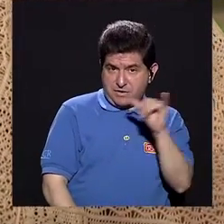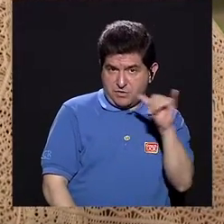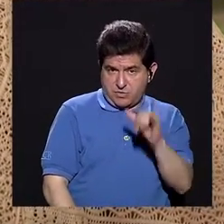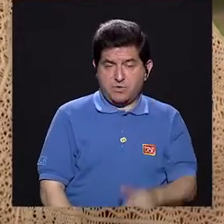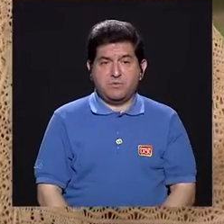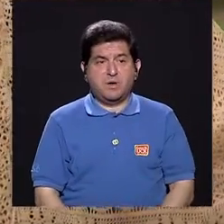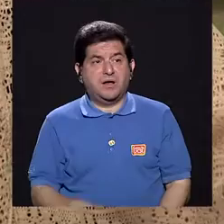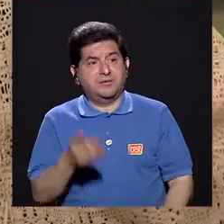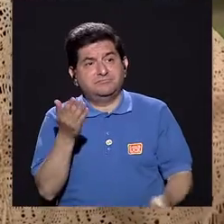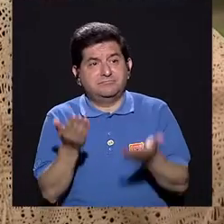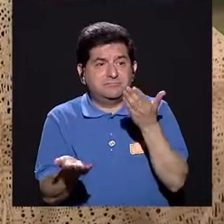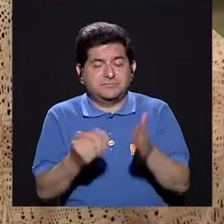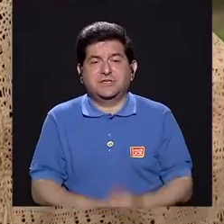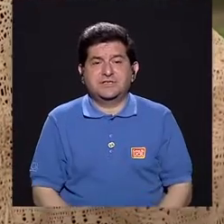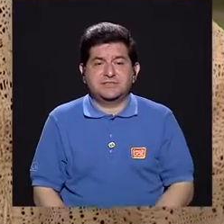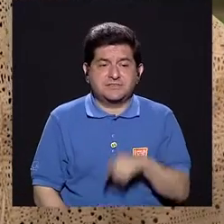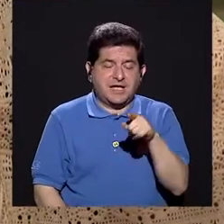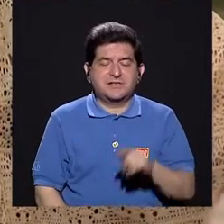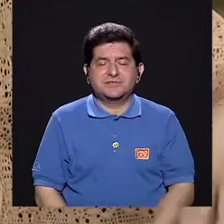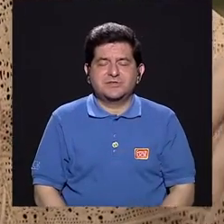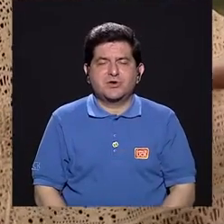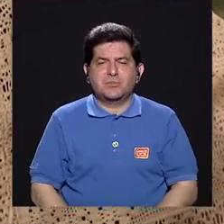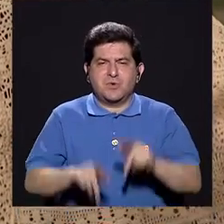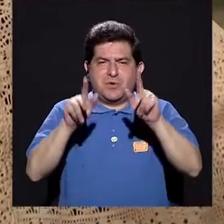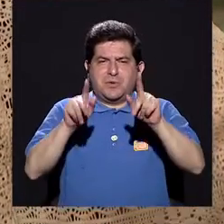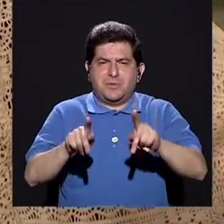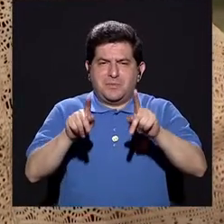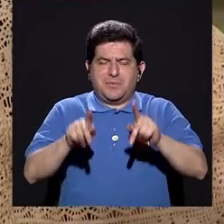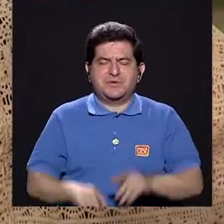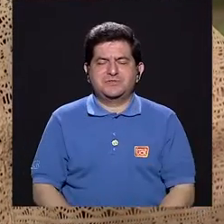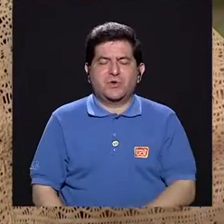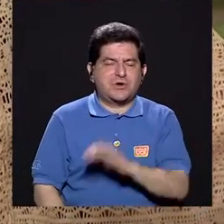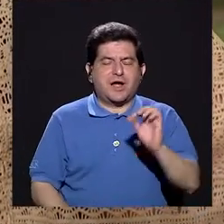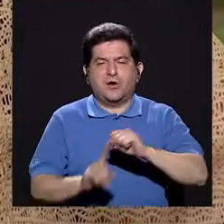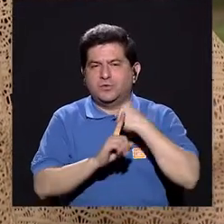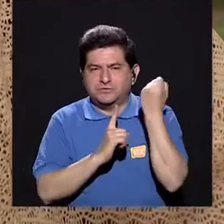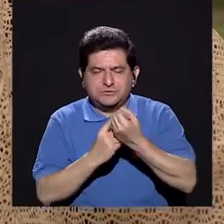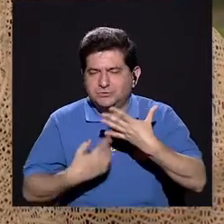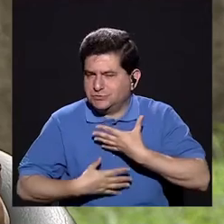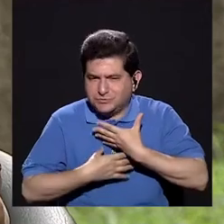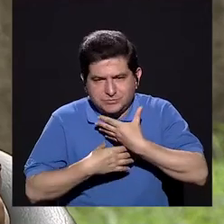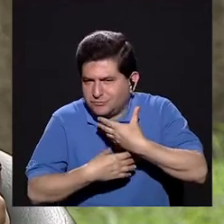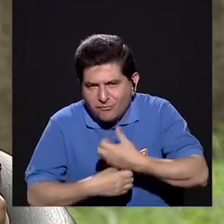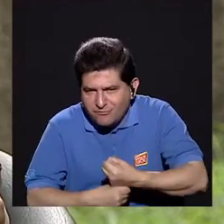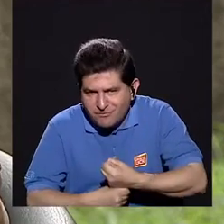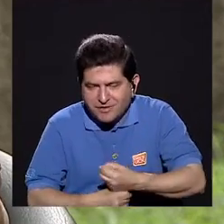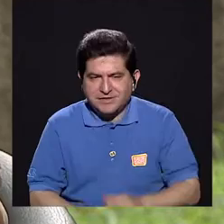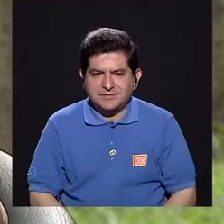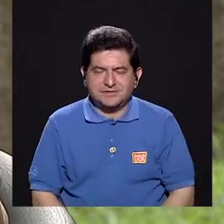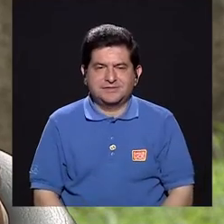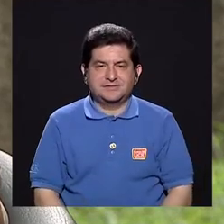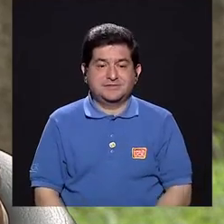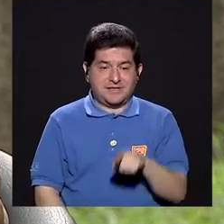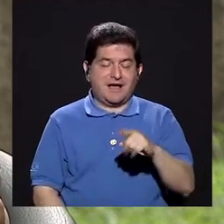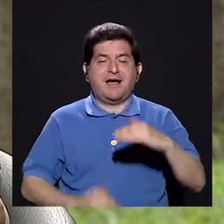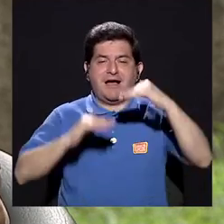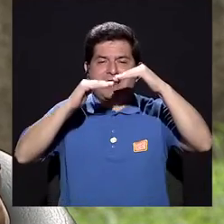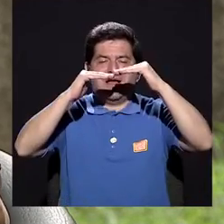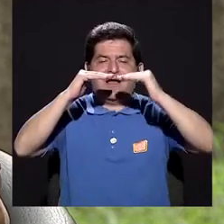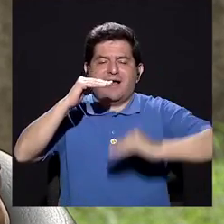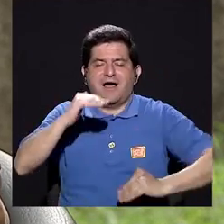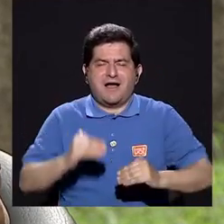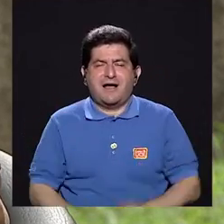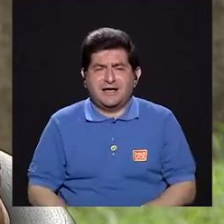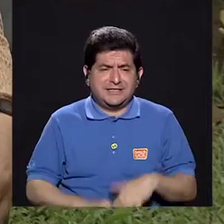incluso en el confidente, en tantas cosas, ¿verdad? Entonces, baja mucho los niveles de ansiedad